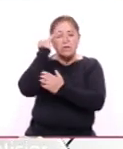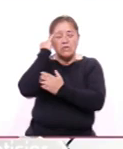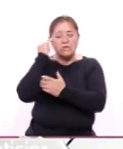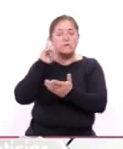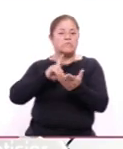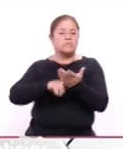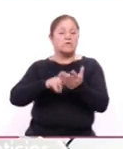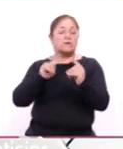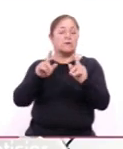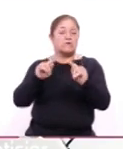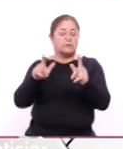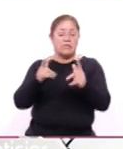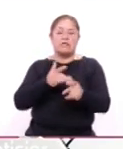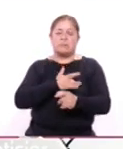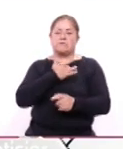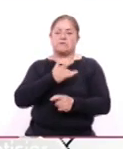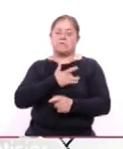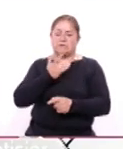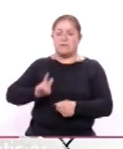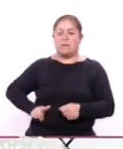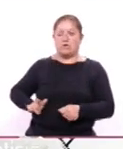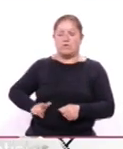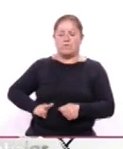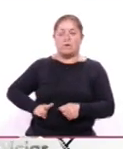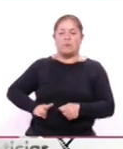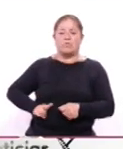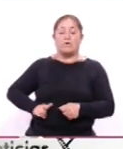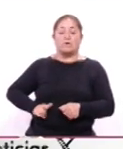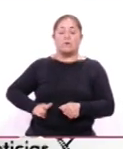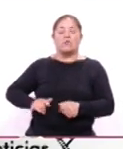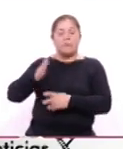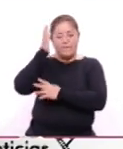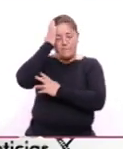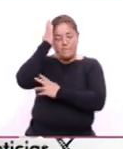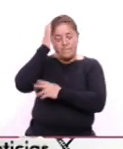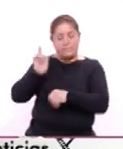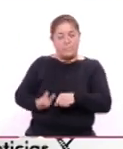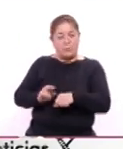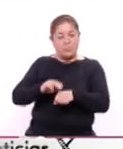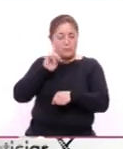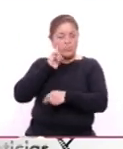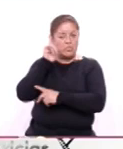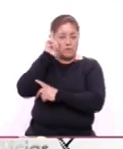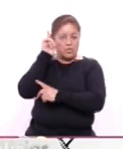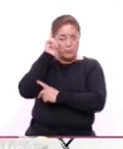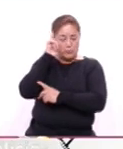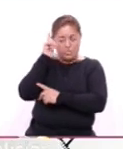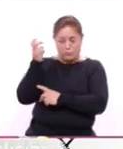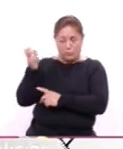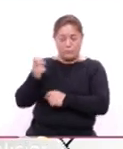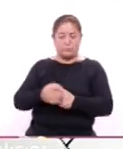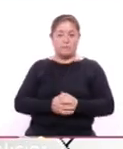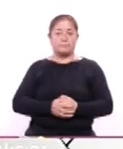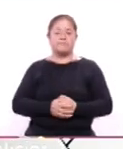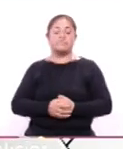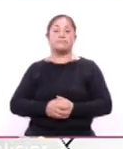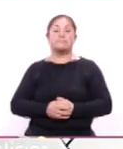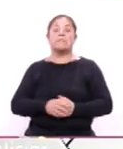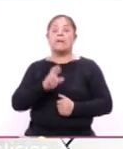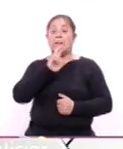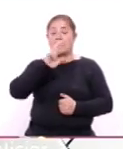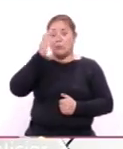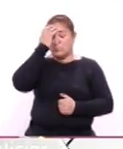acompañamiento del gobierno que encabeza la gobernadora Lorena Cuellar Cisneros. fortalecer el